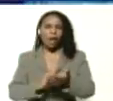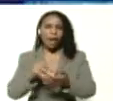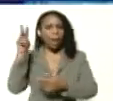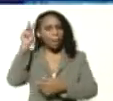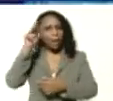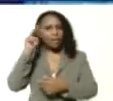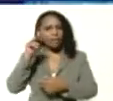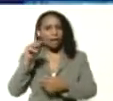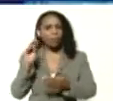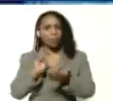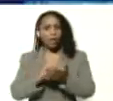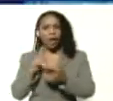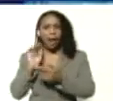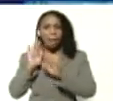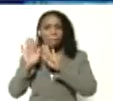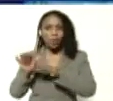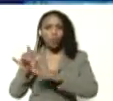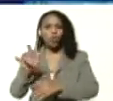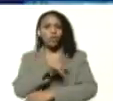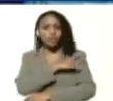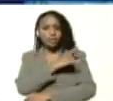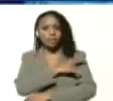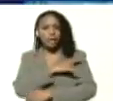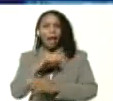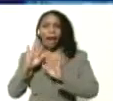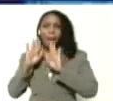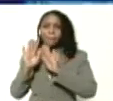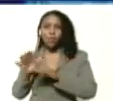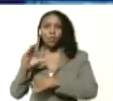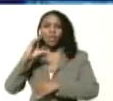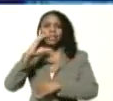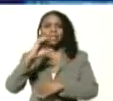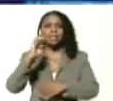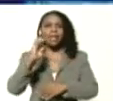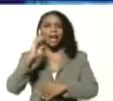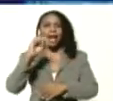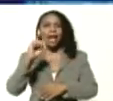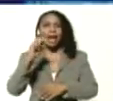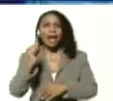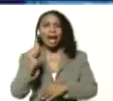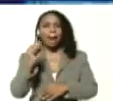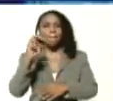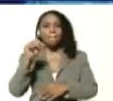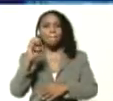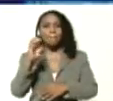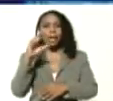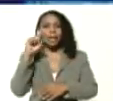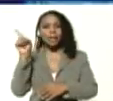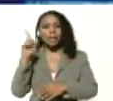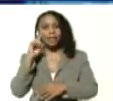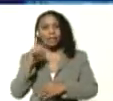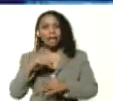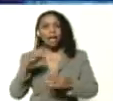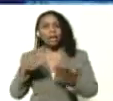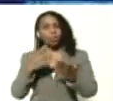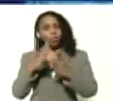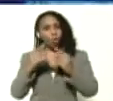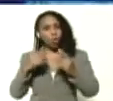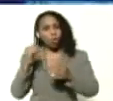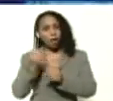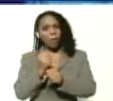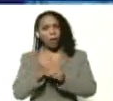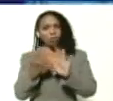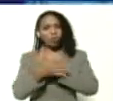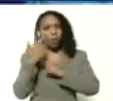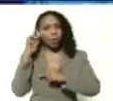inicial el apoyo de la universidad el apoyo de CENAMEC el apoyo que nos ha dado el ministerio de ciencia y tecnología aquí tenemos